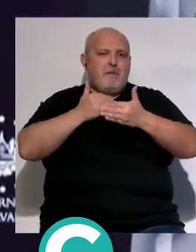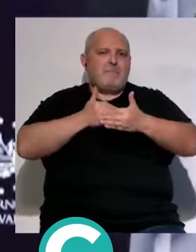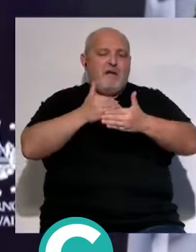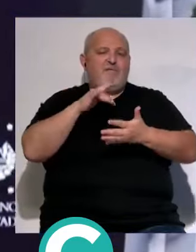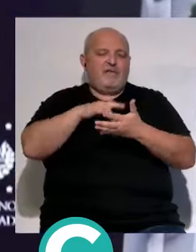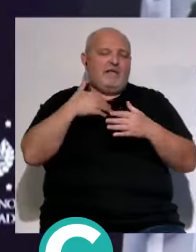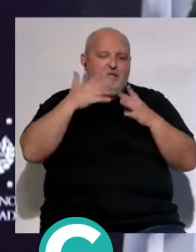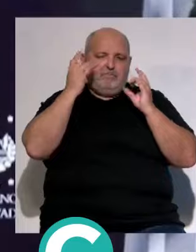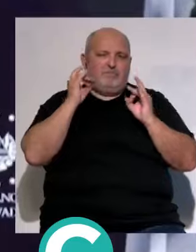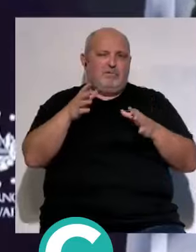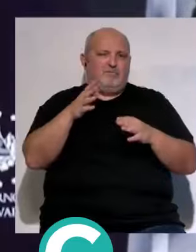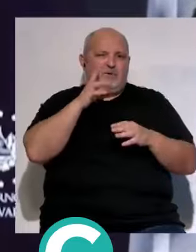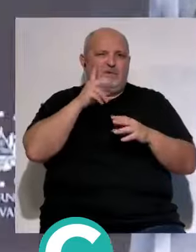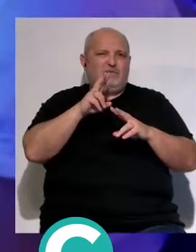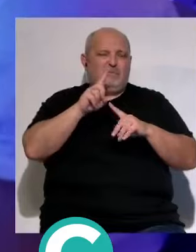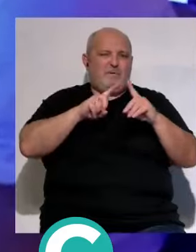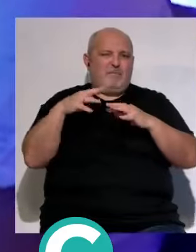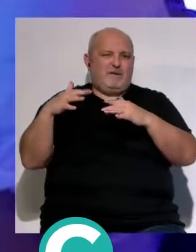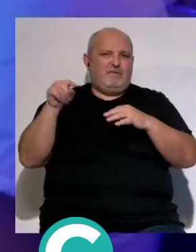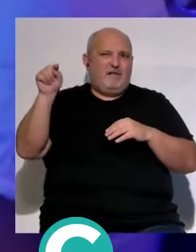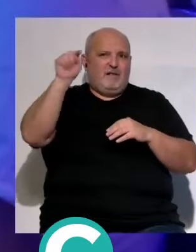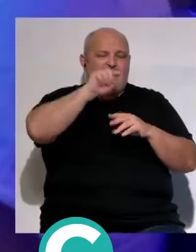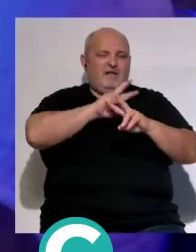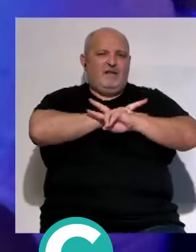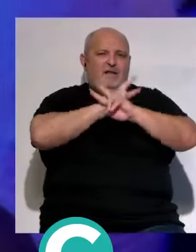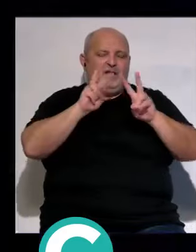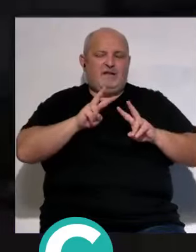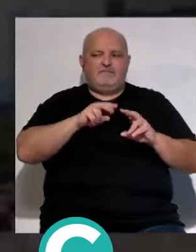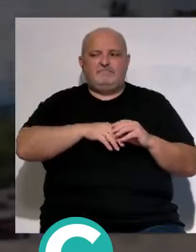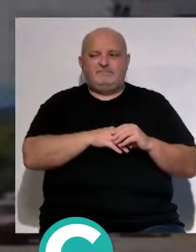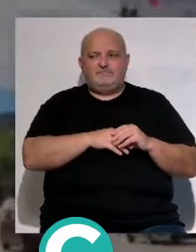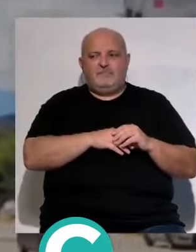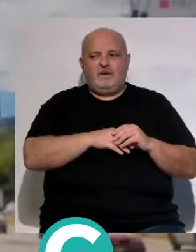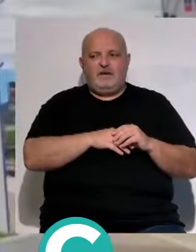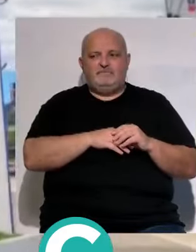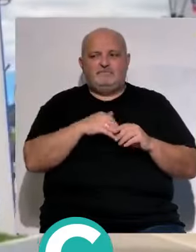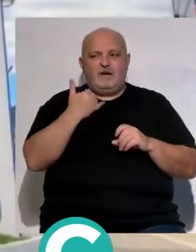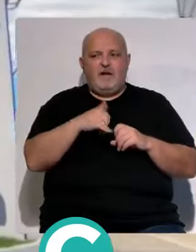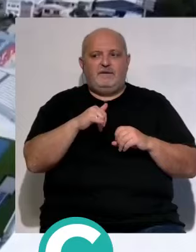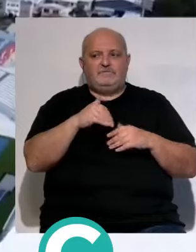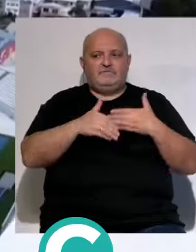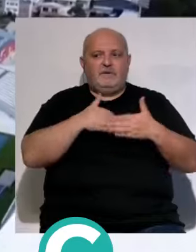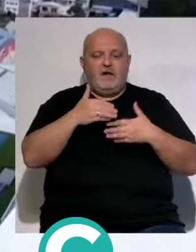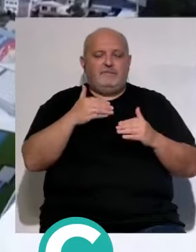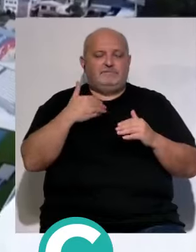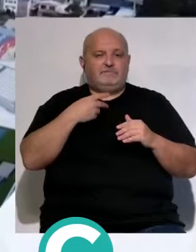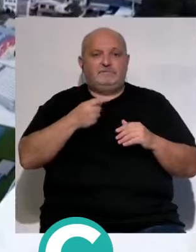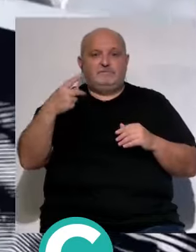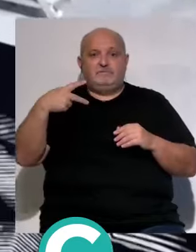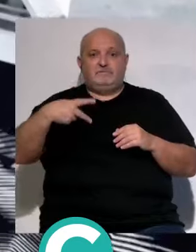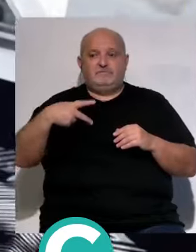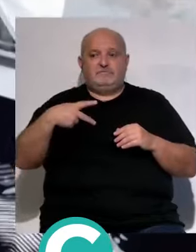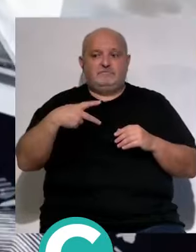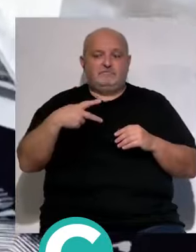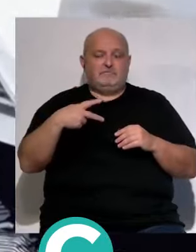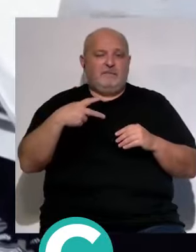fecha en alguno de los parones internacionales y finalmente pues se estimó que fuera en la semana posterior de la temporada como hemos descendido para todos